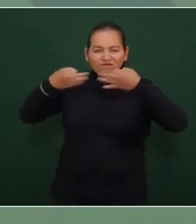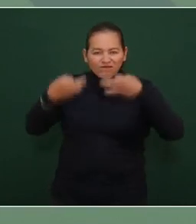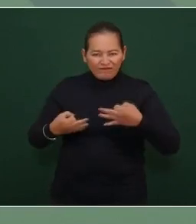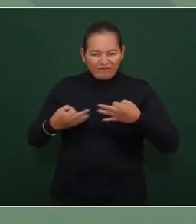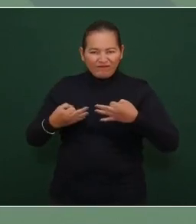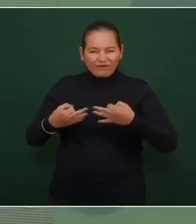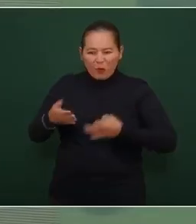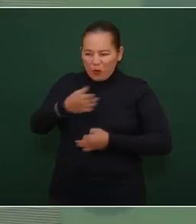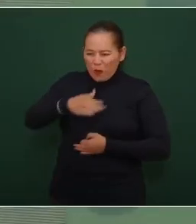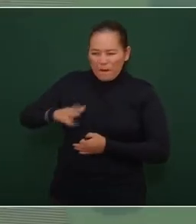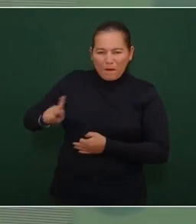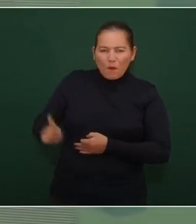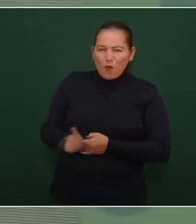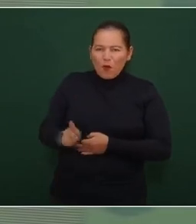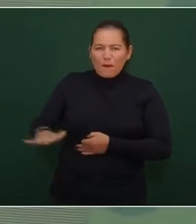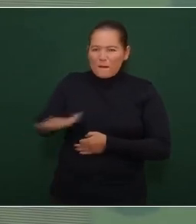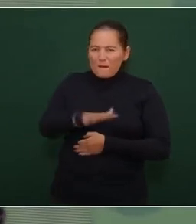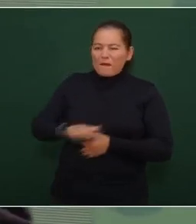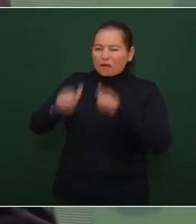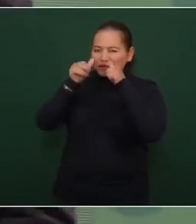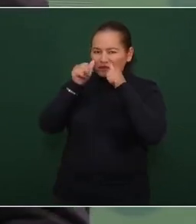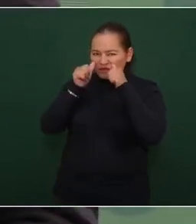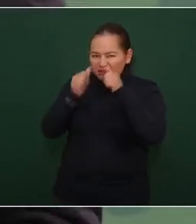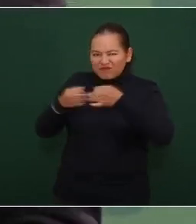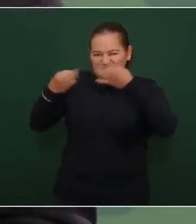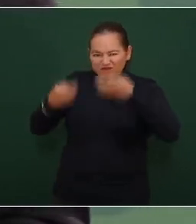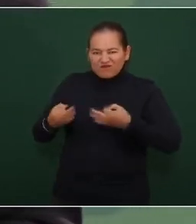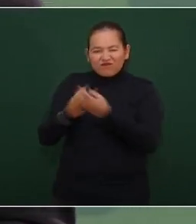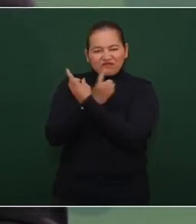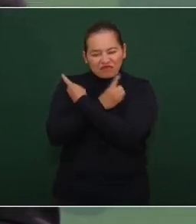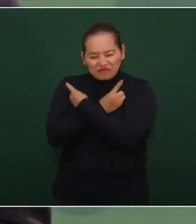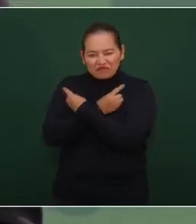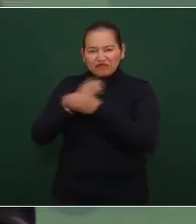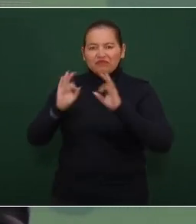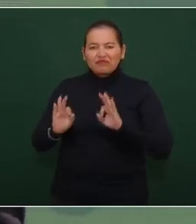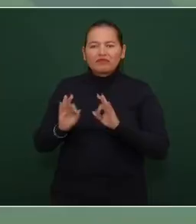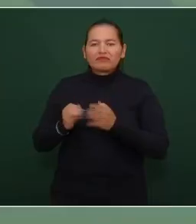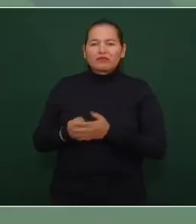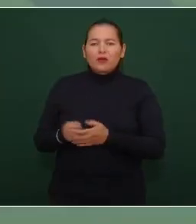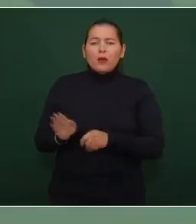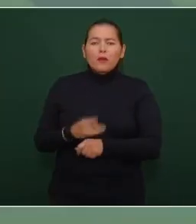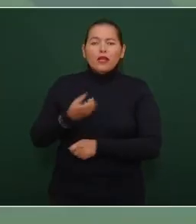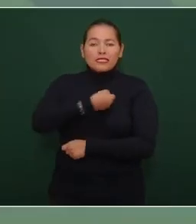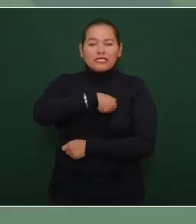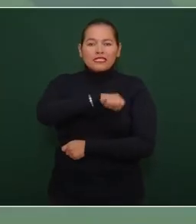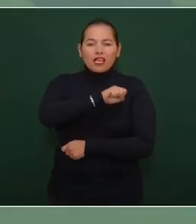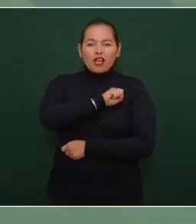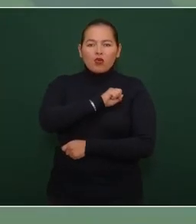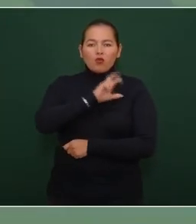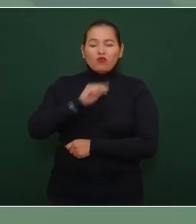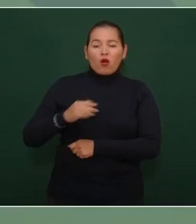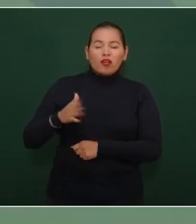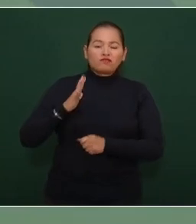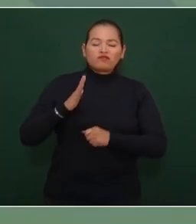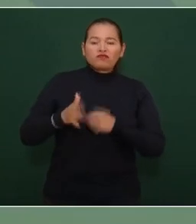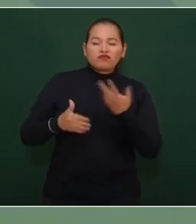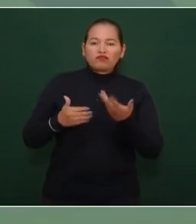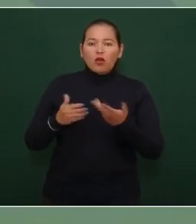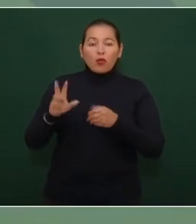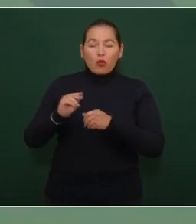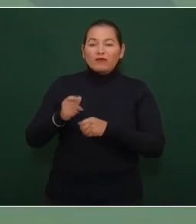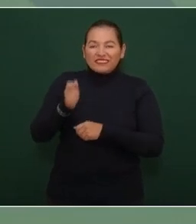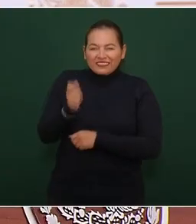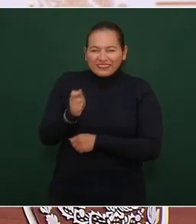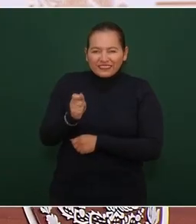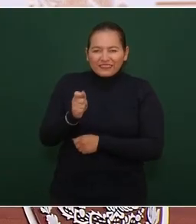como lo merece el pueblo que la salud no es un privilegio es un derecho del pueblo sobre